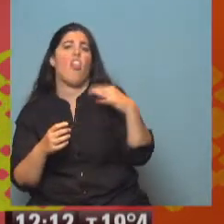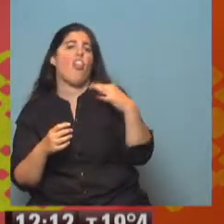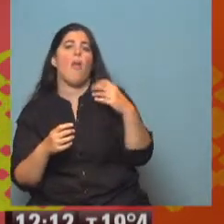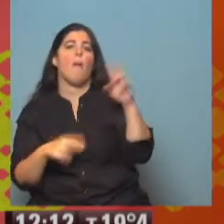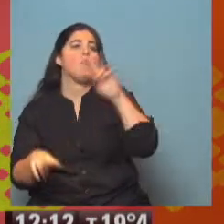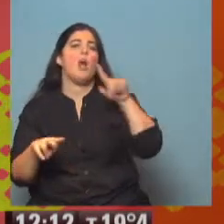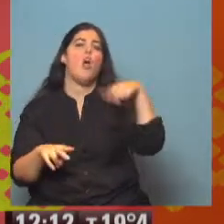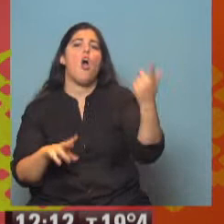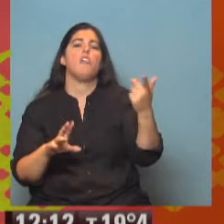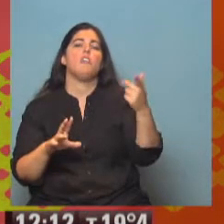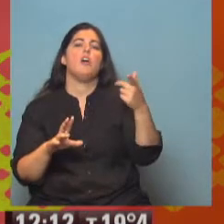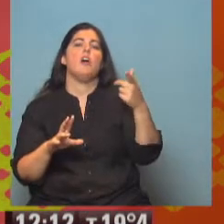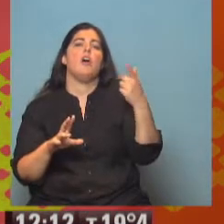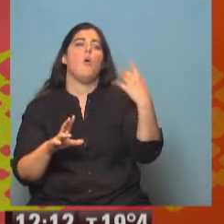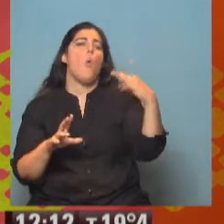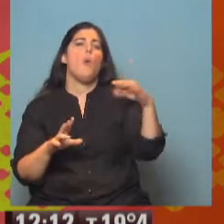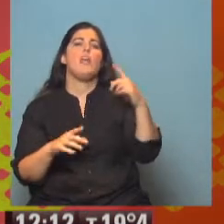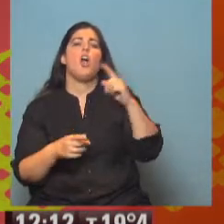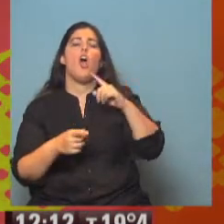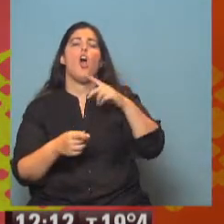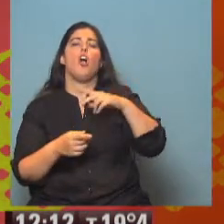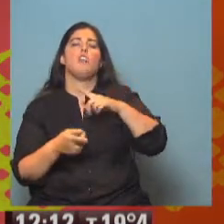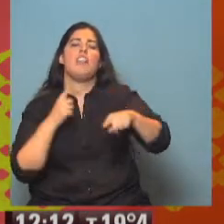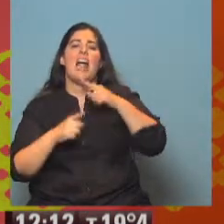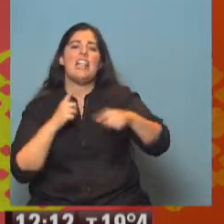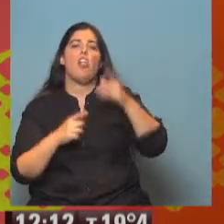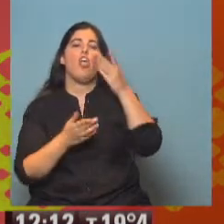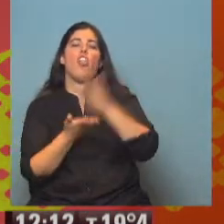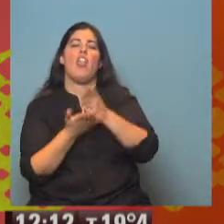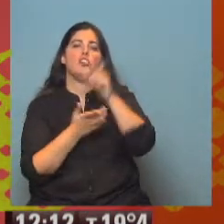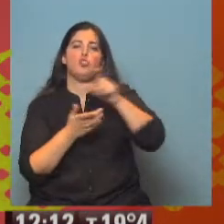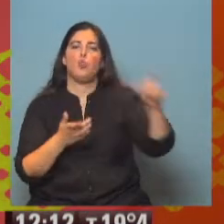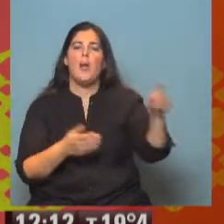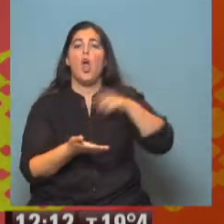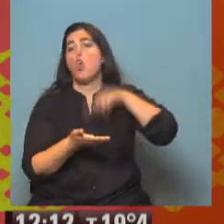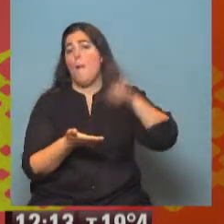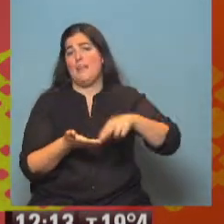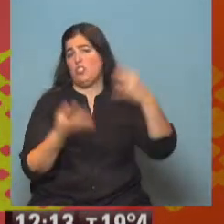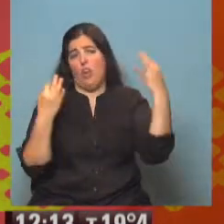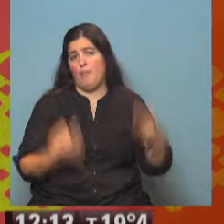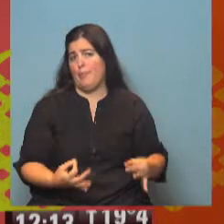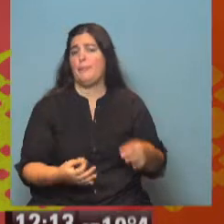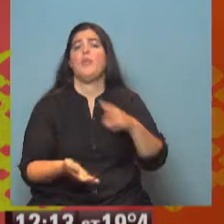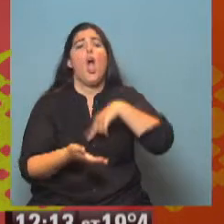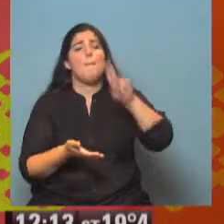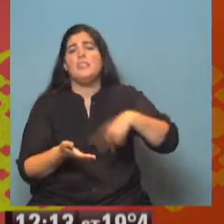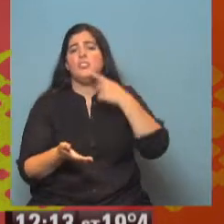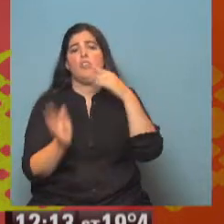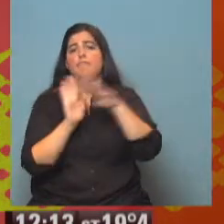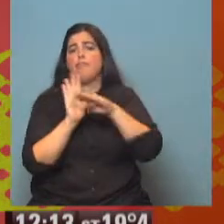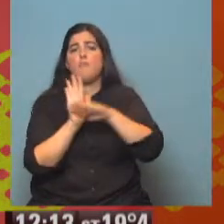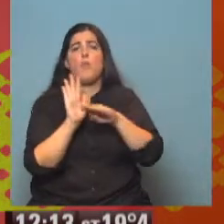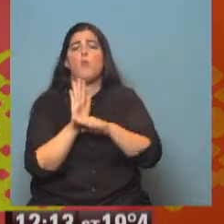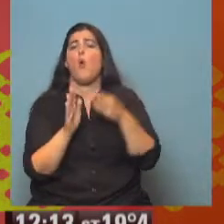mano a nuestro primer y único tratado de derechos humanos de nuestro colectivo, que es la convención. Y la convención habla de la accesibilidad